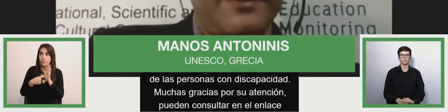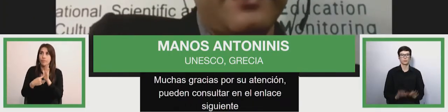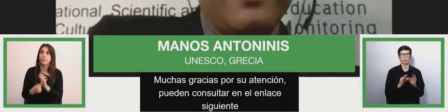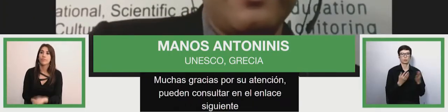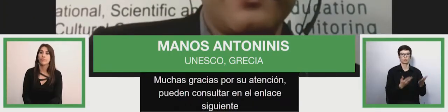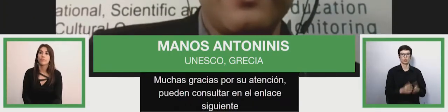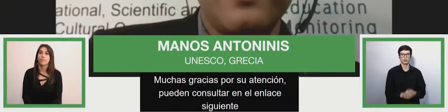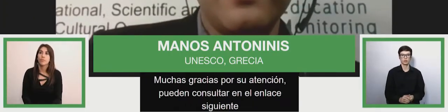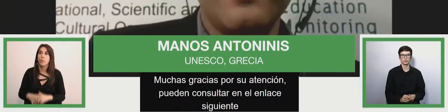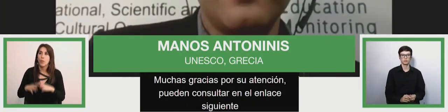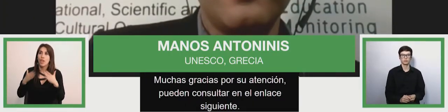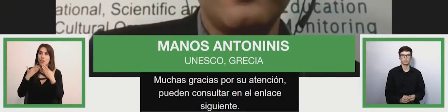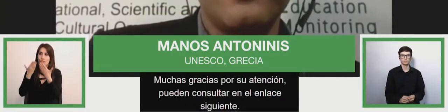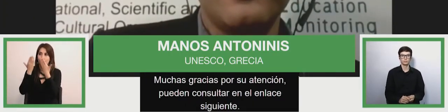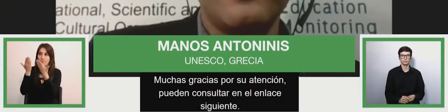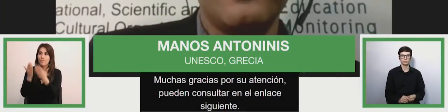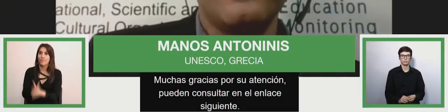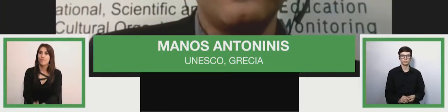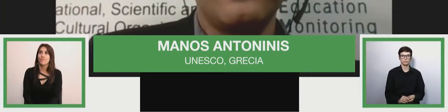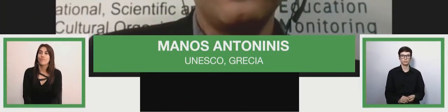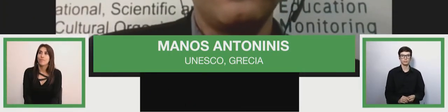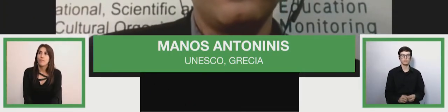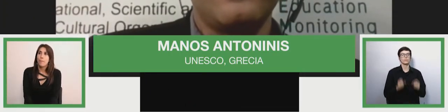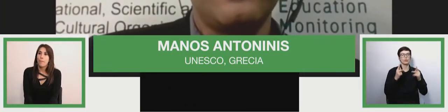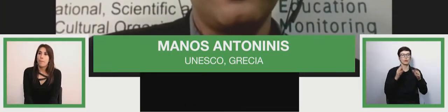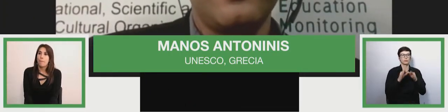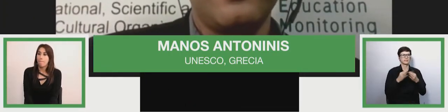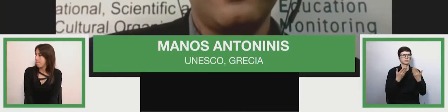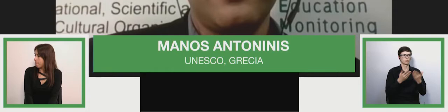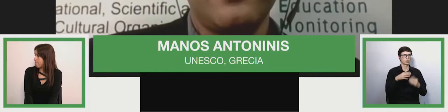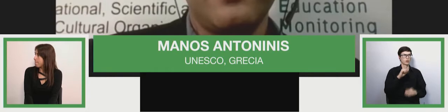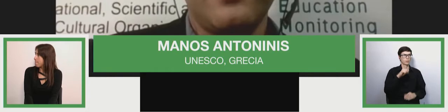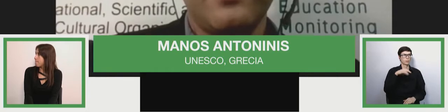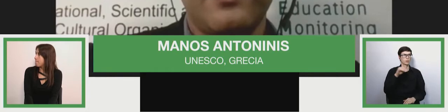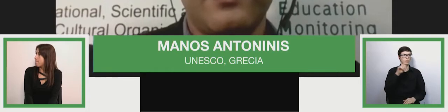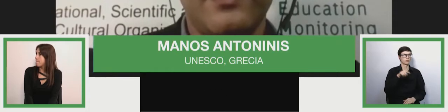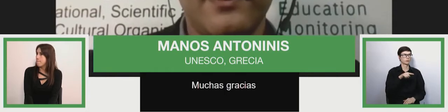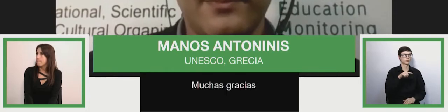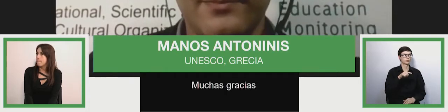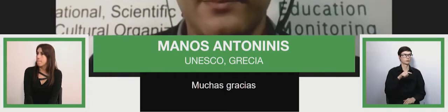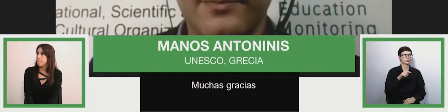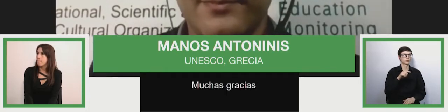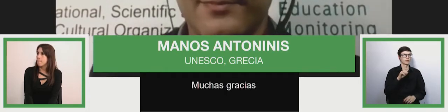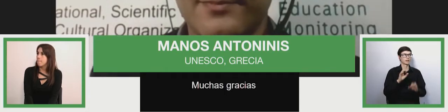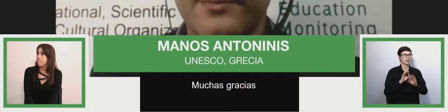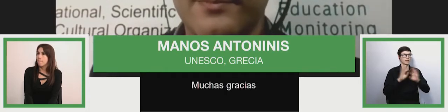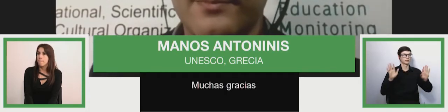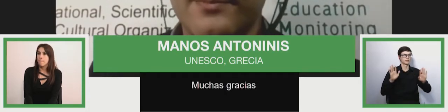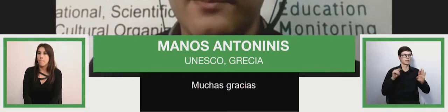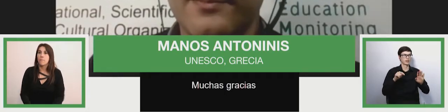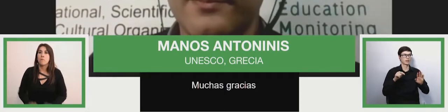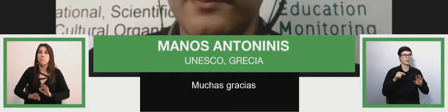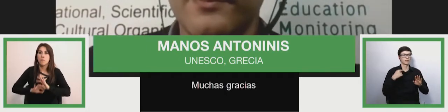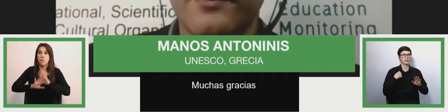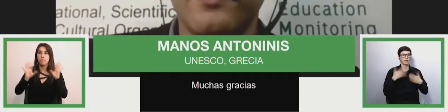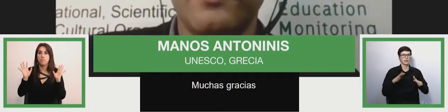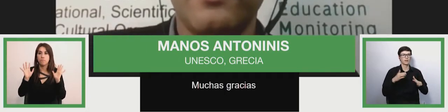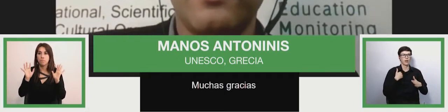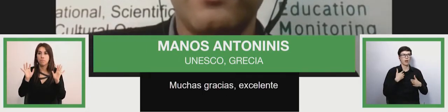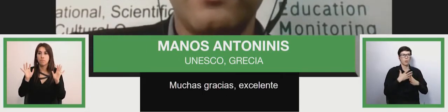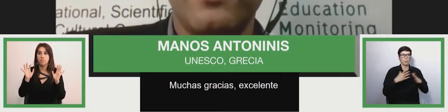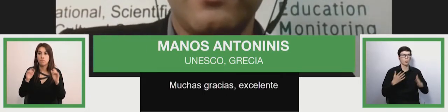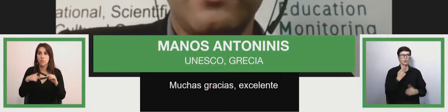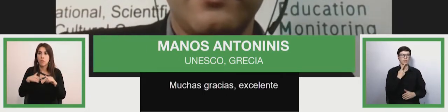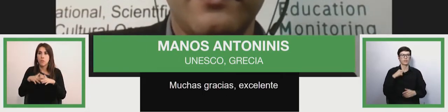Muchas gracias, manos. Excelente. De verdad, hemos arrancado de forma muy interesante